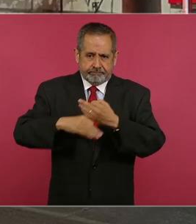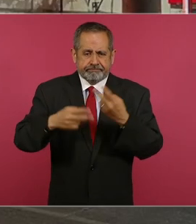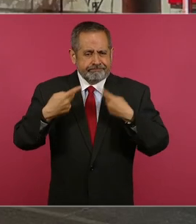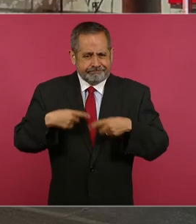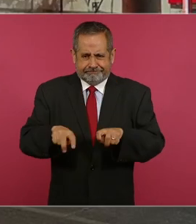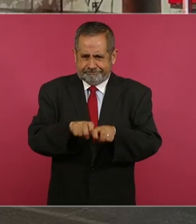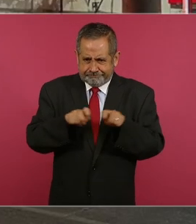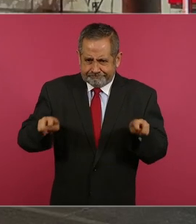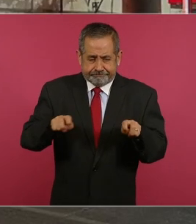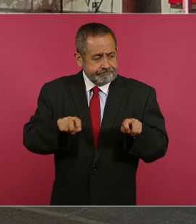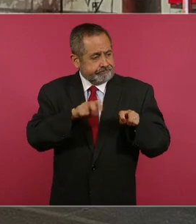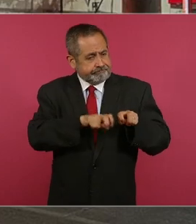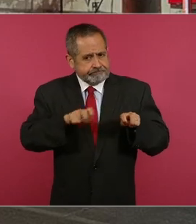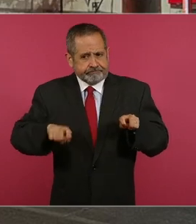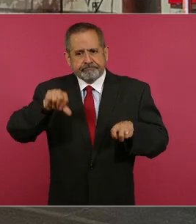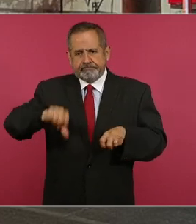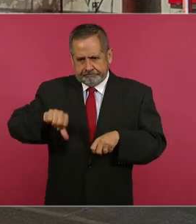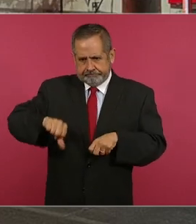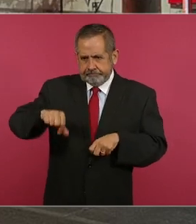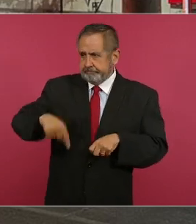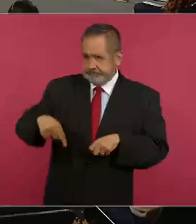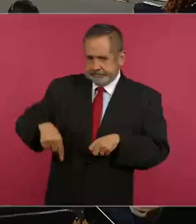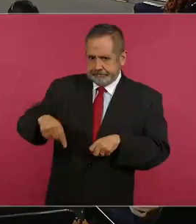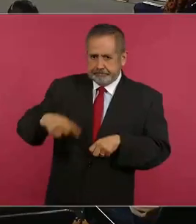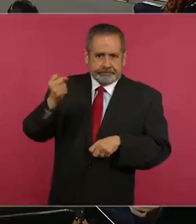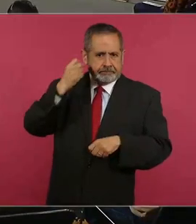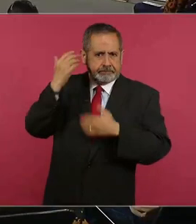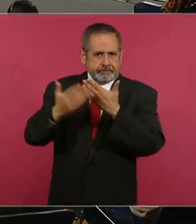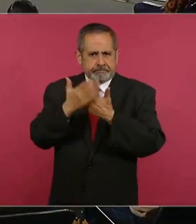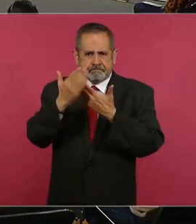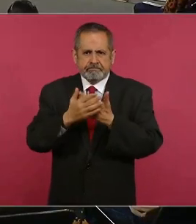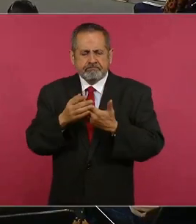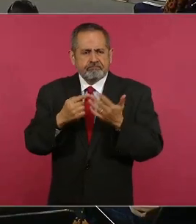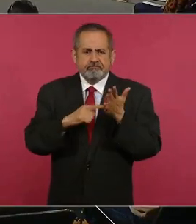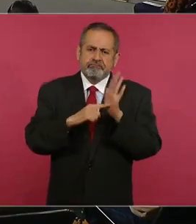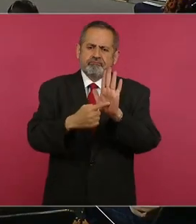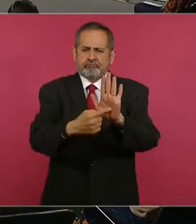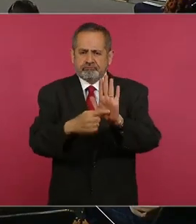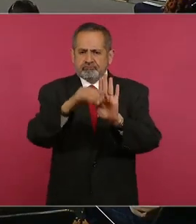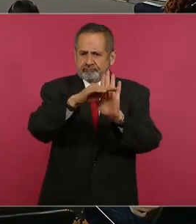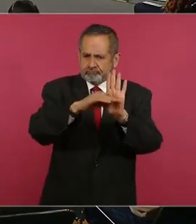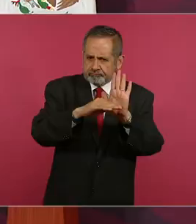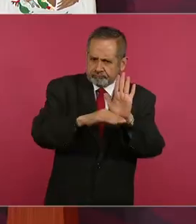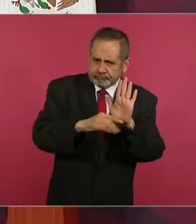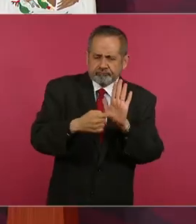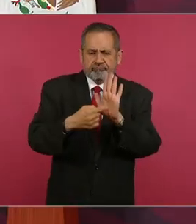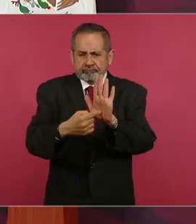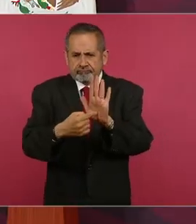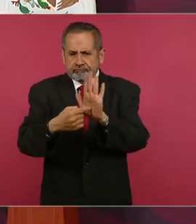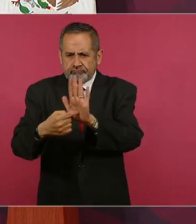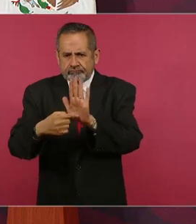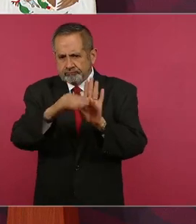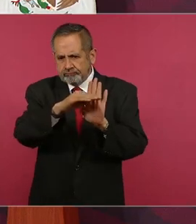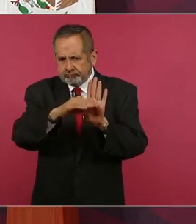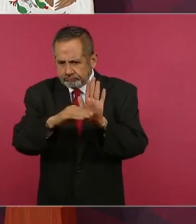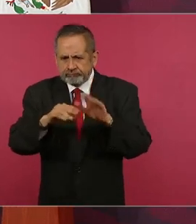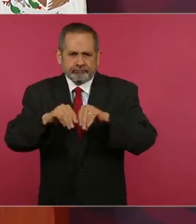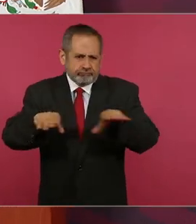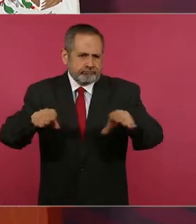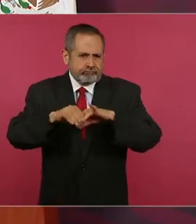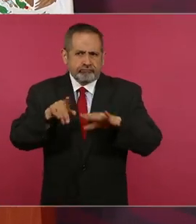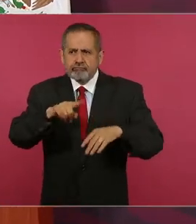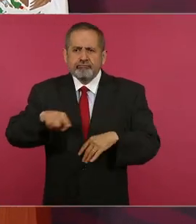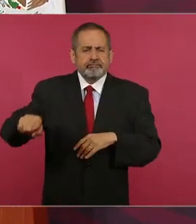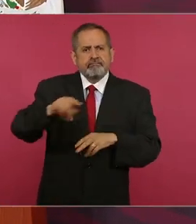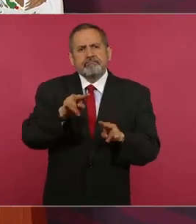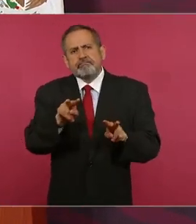gabinete en esta conferencia para presentar el informe y, sobre todo, dar a conocer